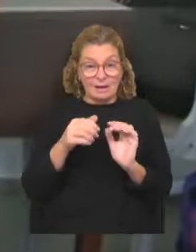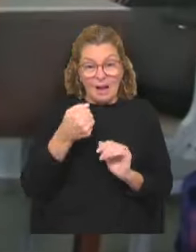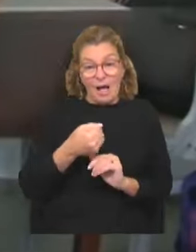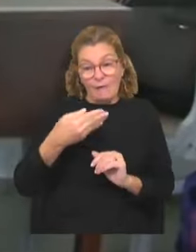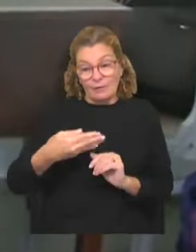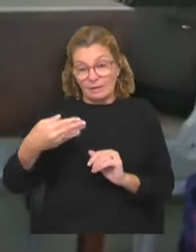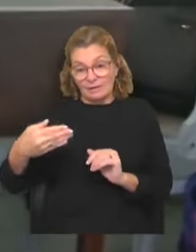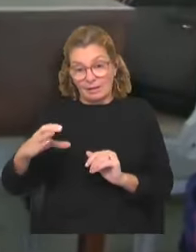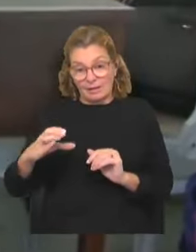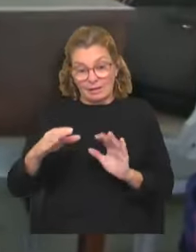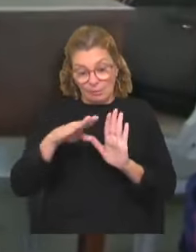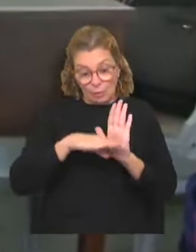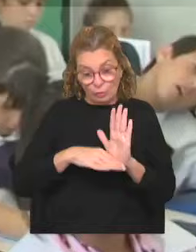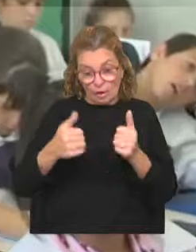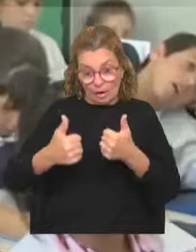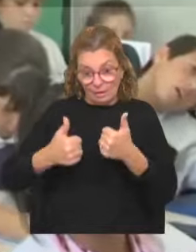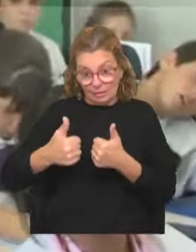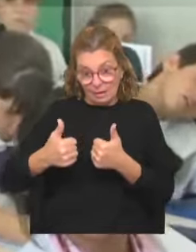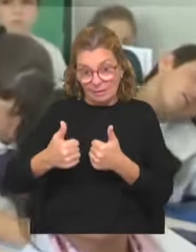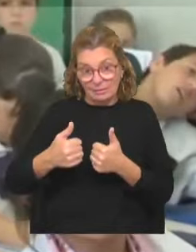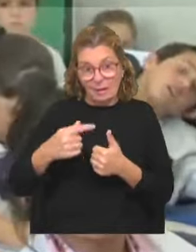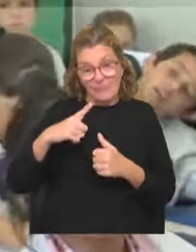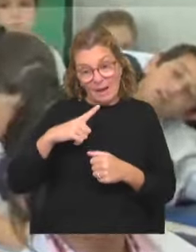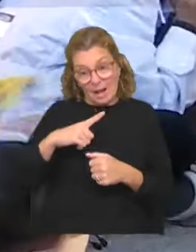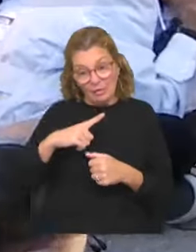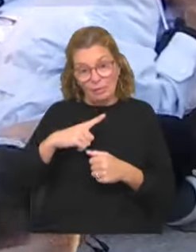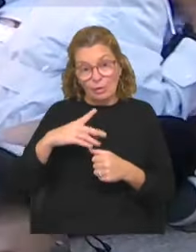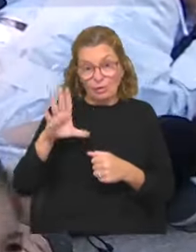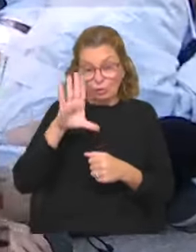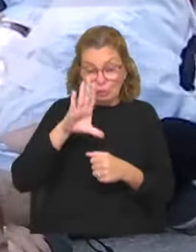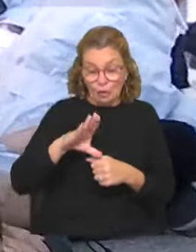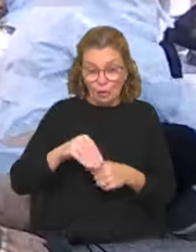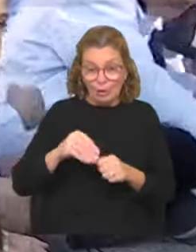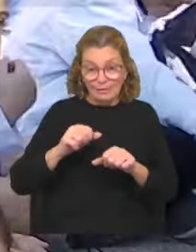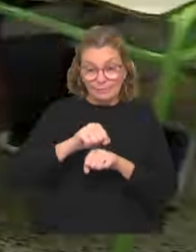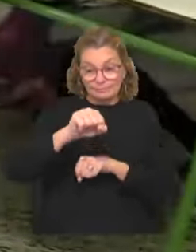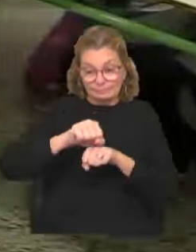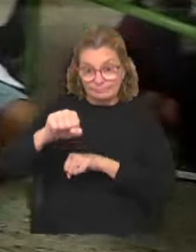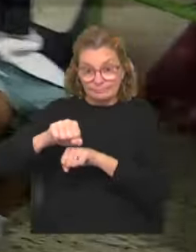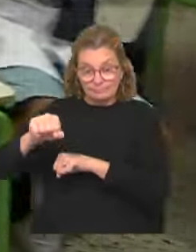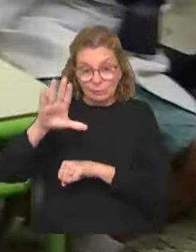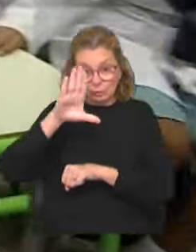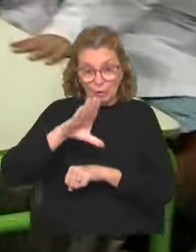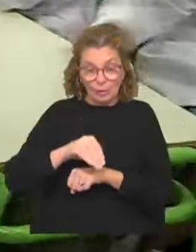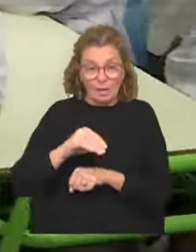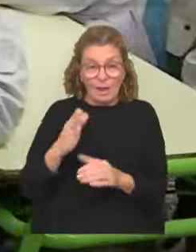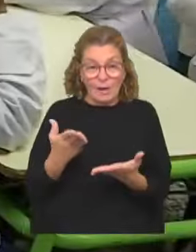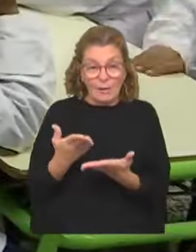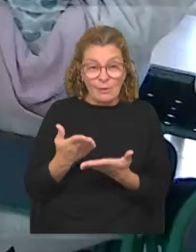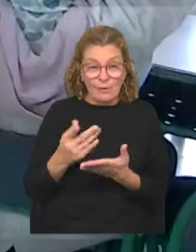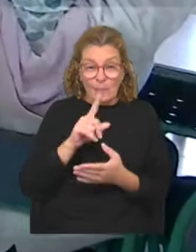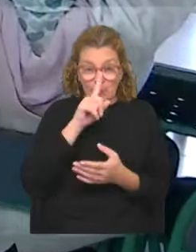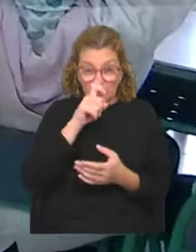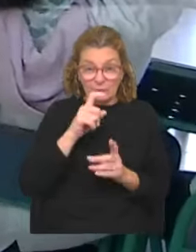B y C, lista de concursantes, de aspirantes, todas tituladas, todas. Ahora se da en